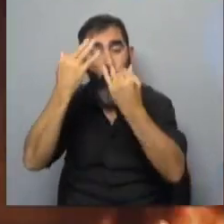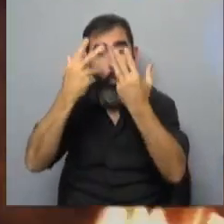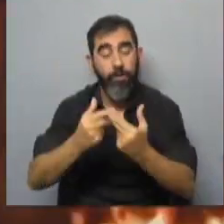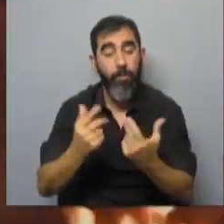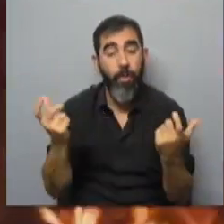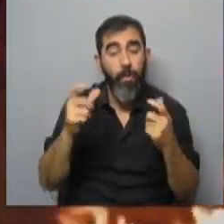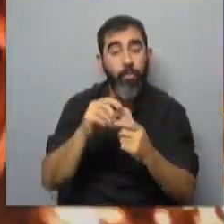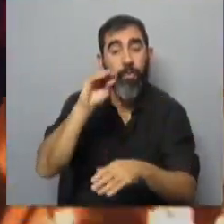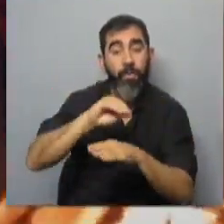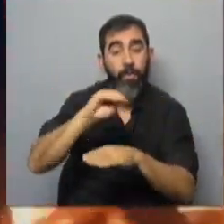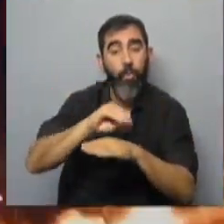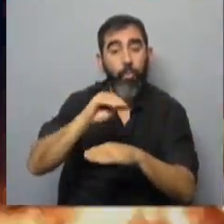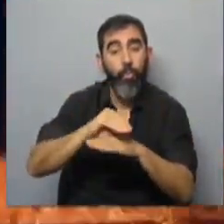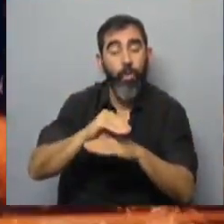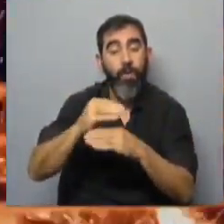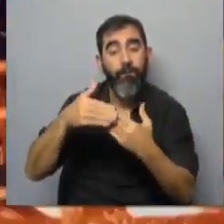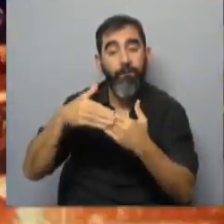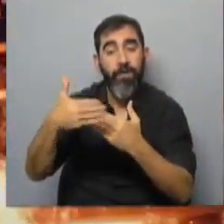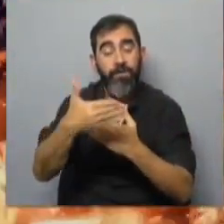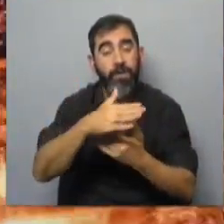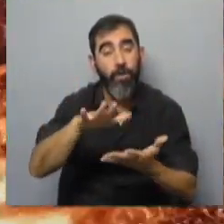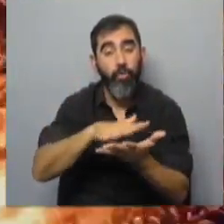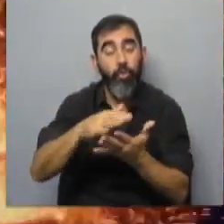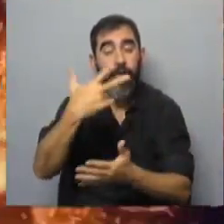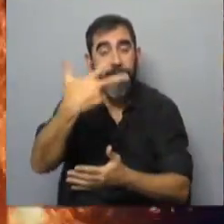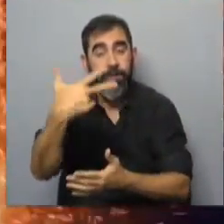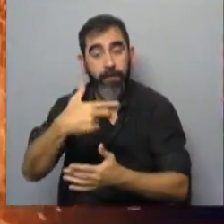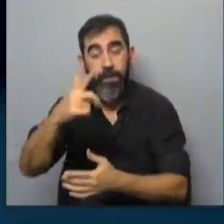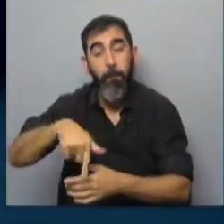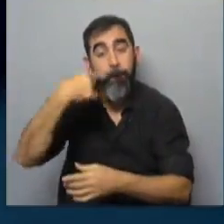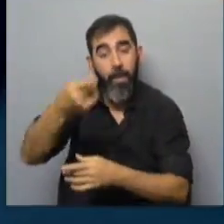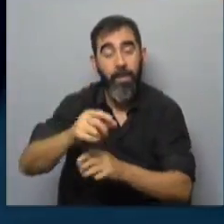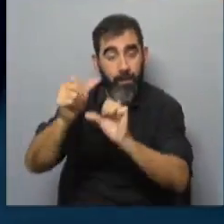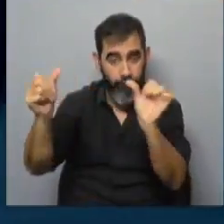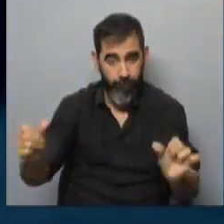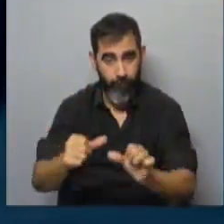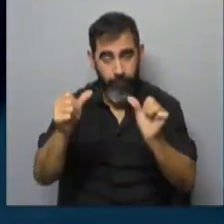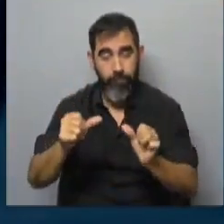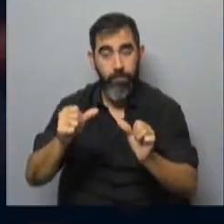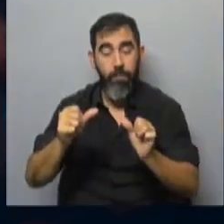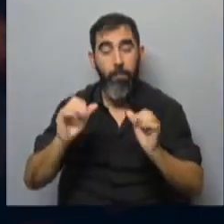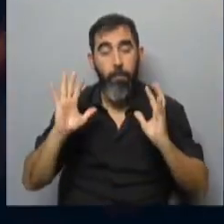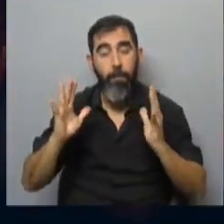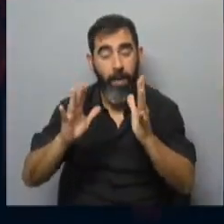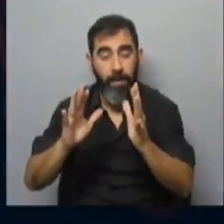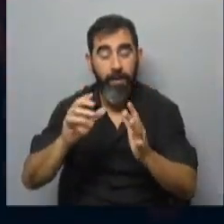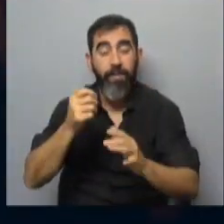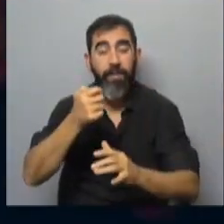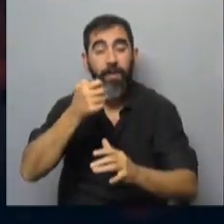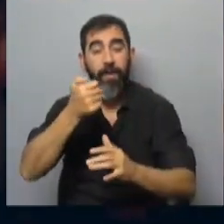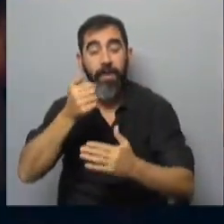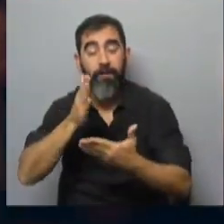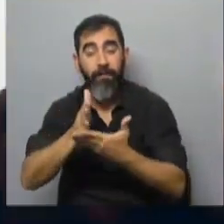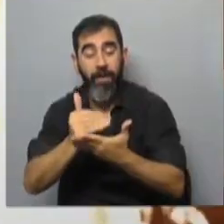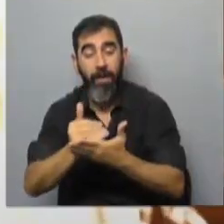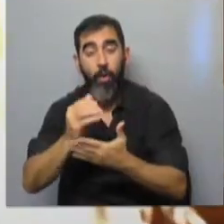por la Comisión de Cultura del Consejo Vecinal de la Zona 13 y mañana se realizarán actividades en el Parque Grauer de Rivera y Costa